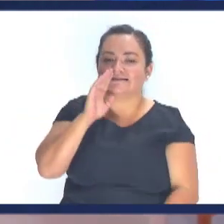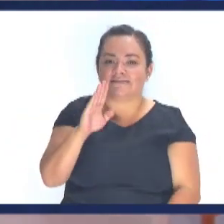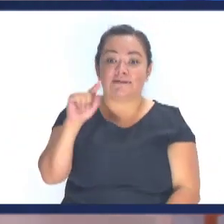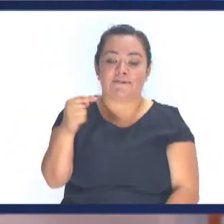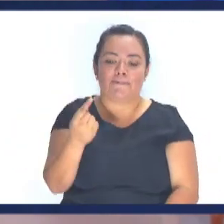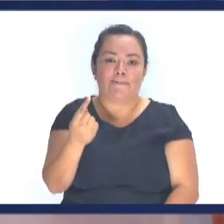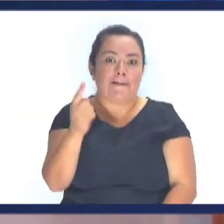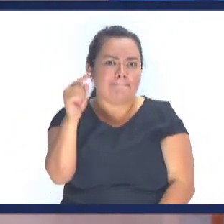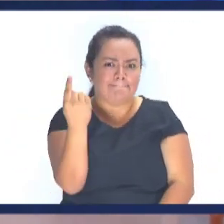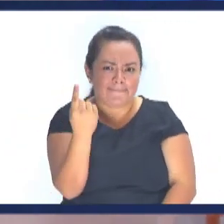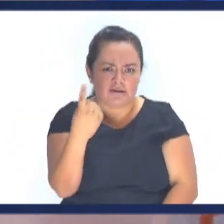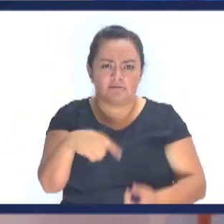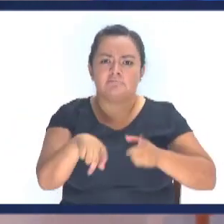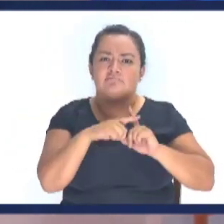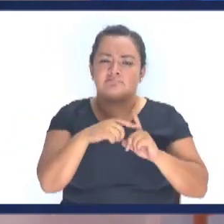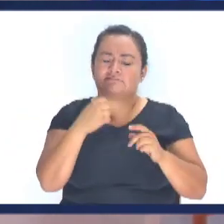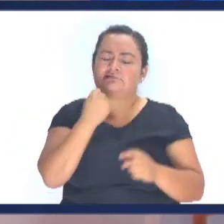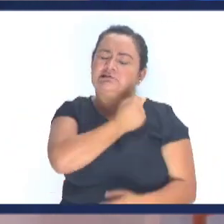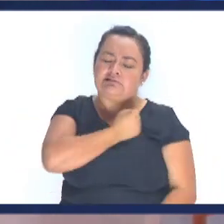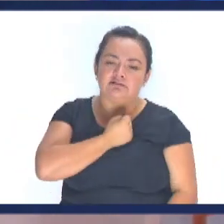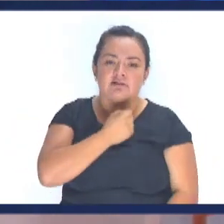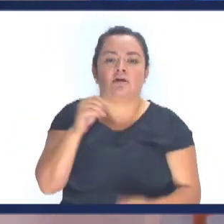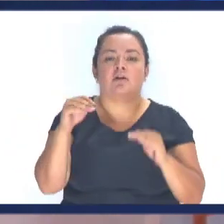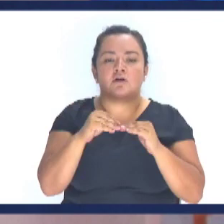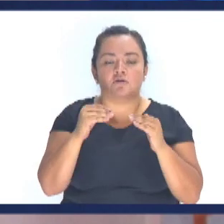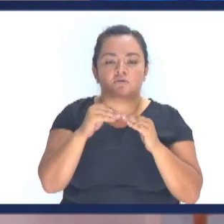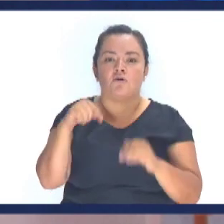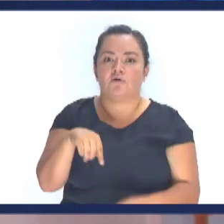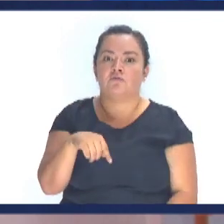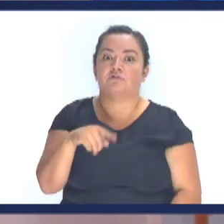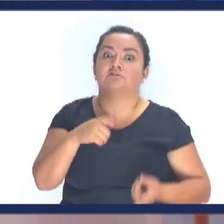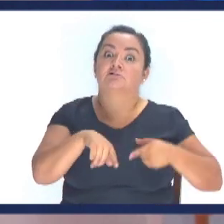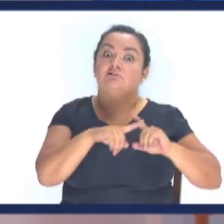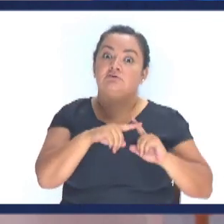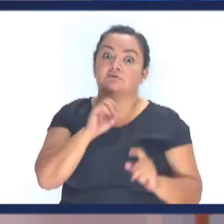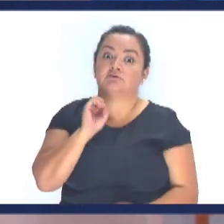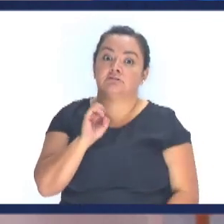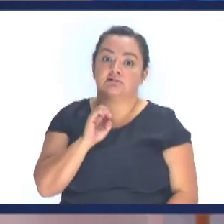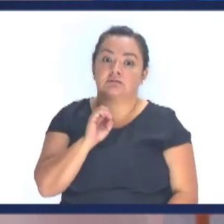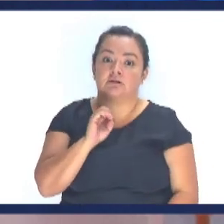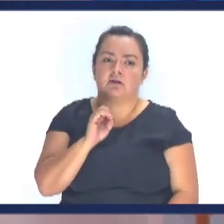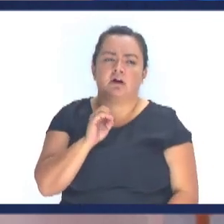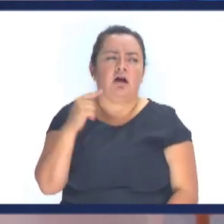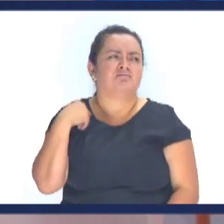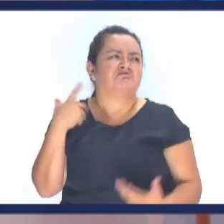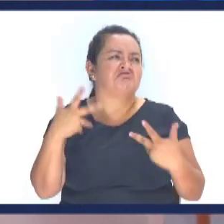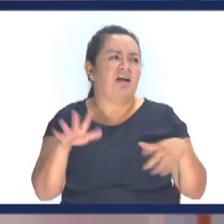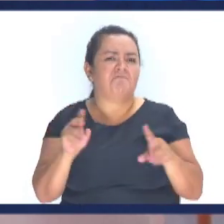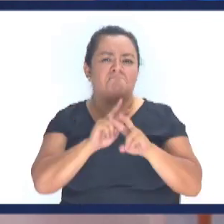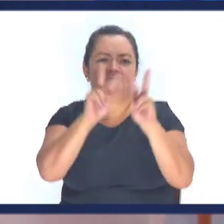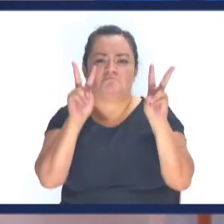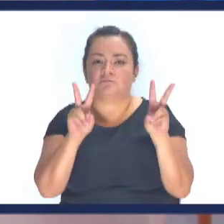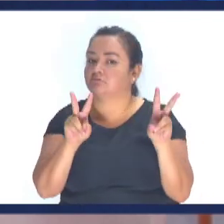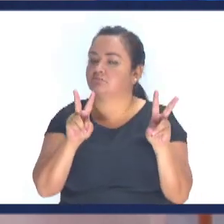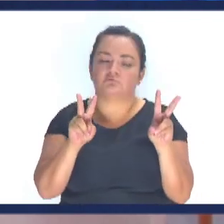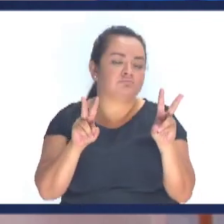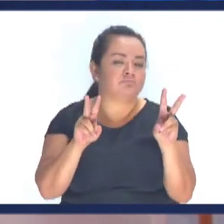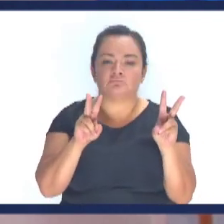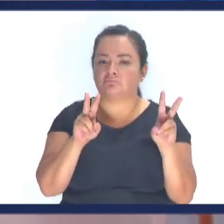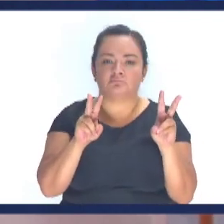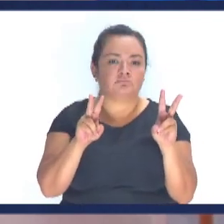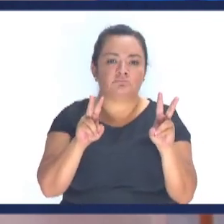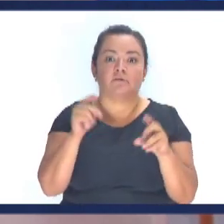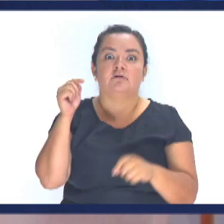dice que los primeros cristianos sufrieron y los cristianos hoy también seguimos sufriendo No es algo que desaparece no es una medicina